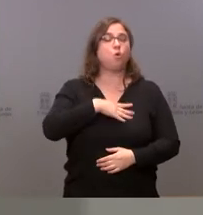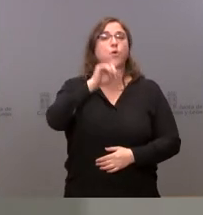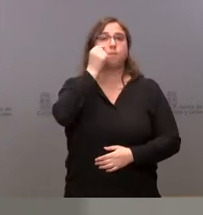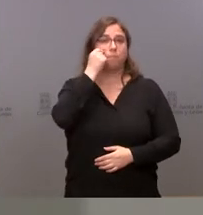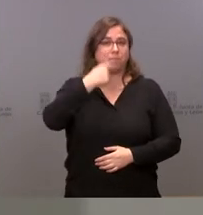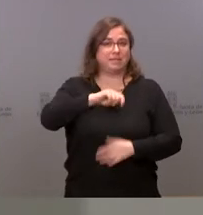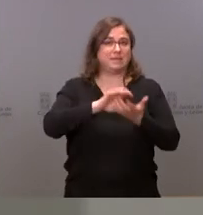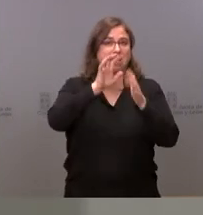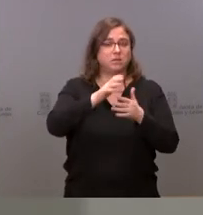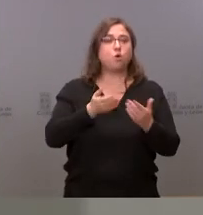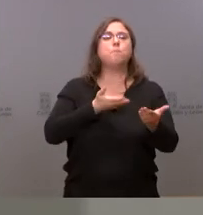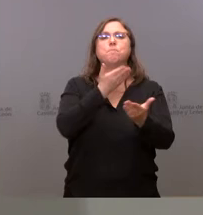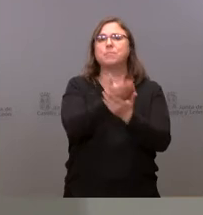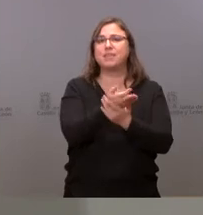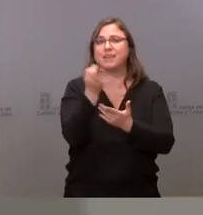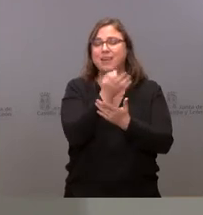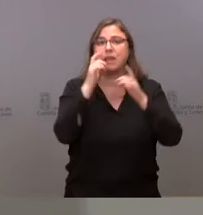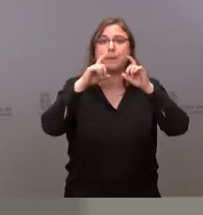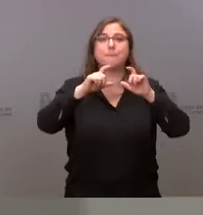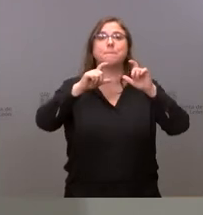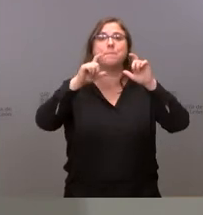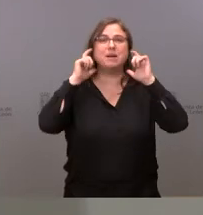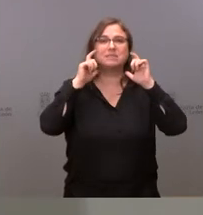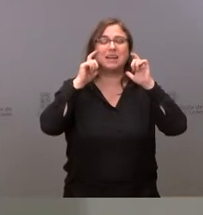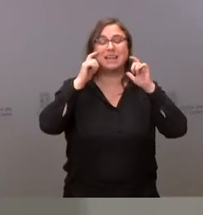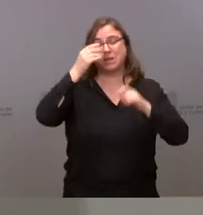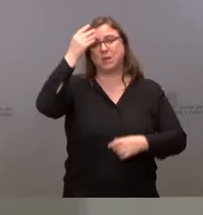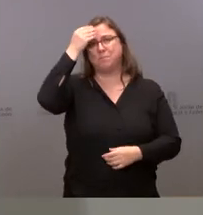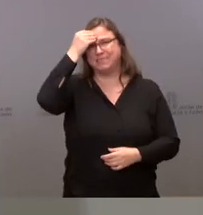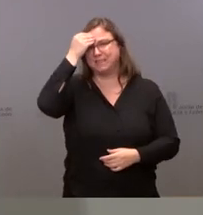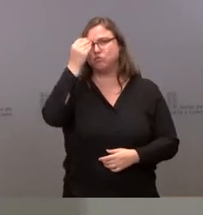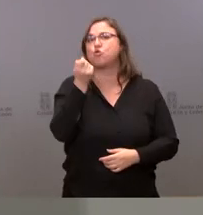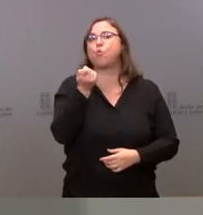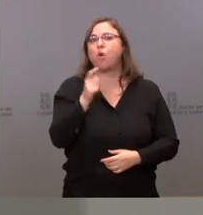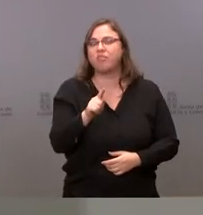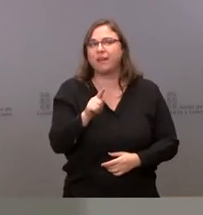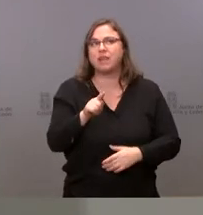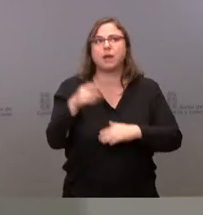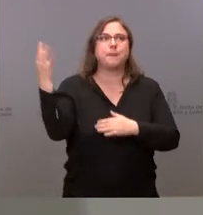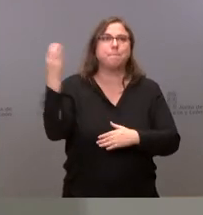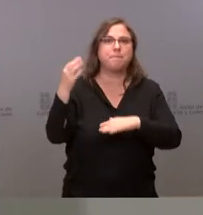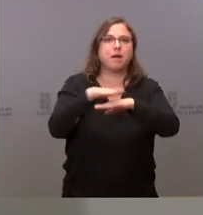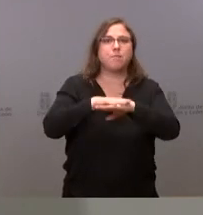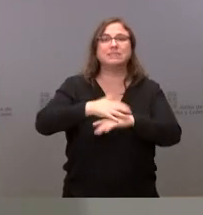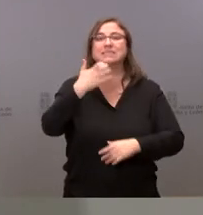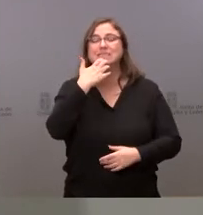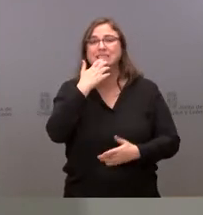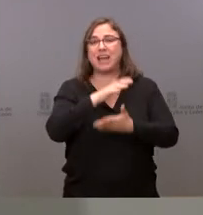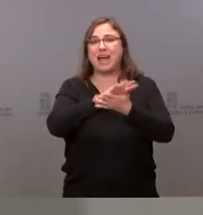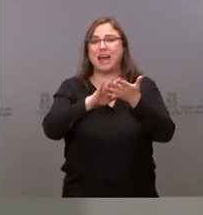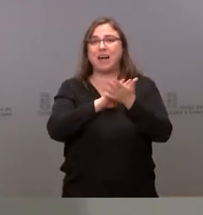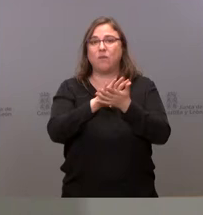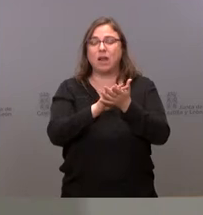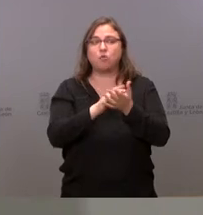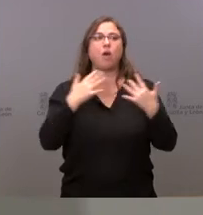presidentes que es que las mascarillas no creíamos que fueran necesarias e imprescindibles y obligatorias cuando estamos hablando de